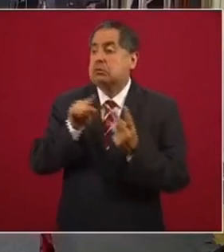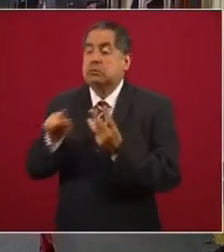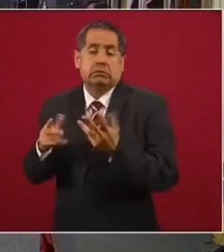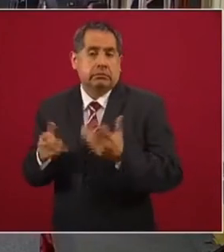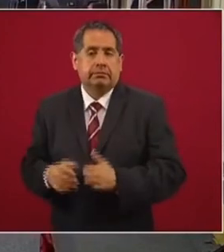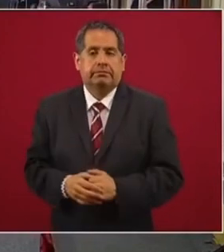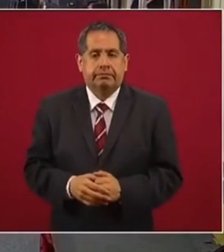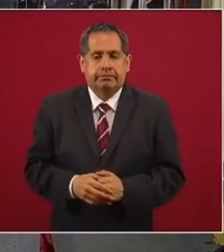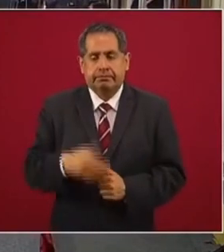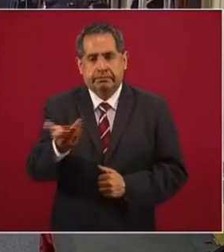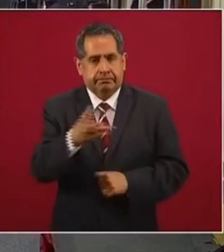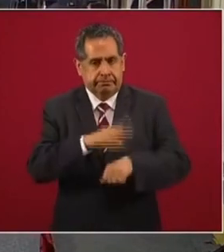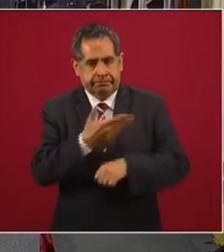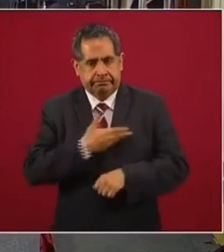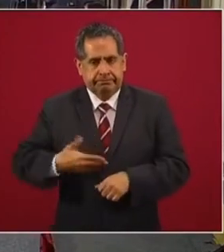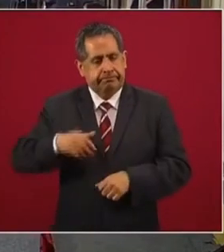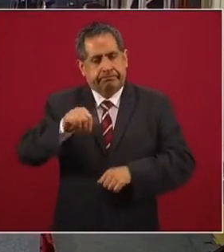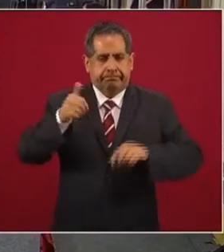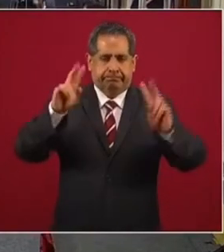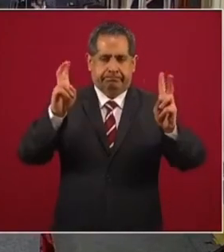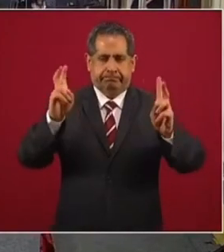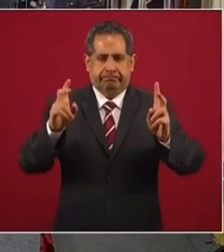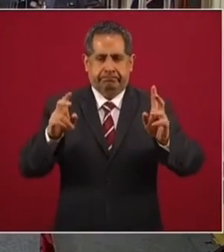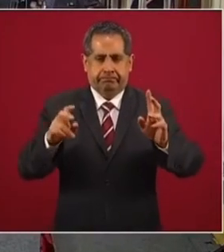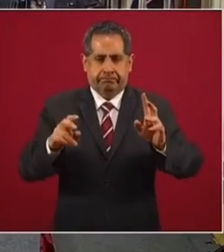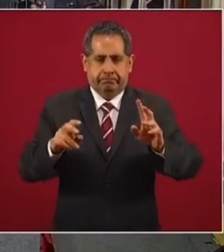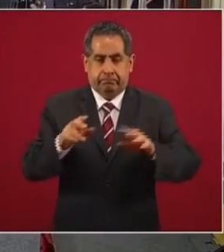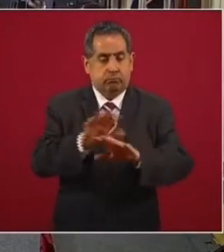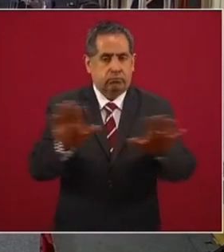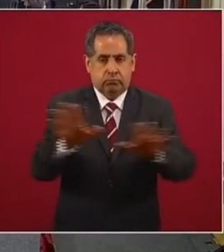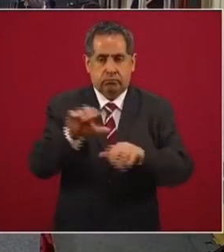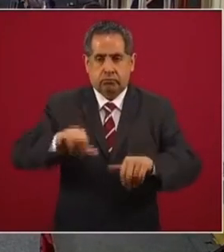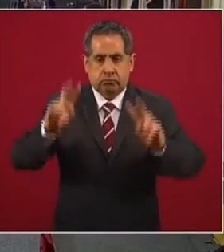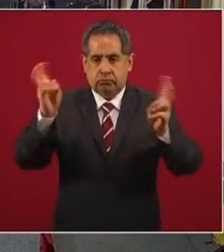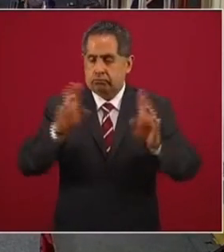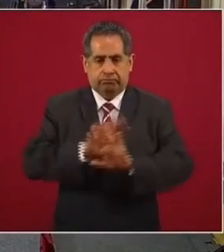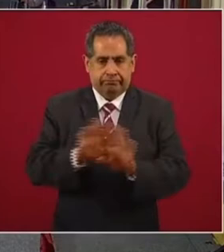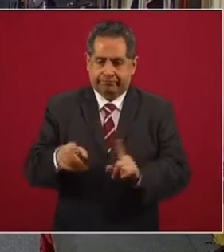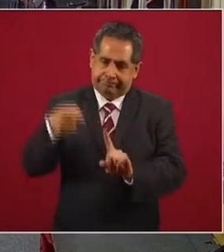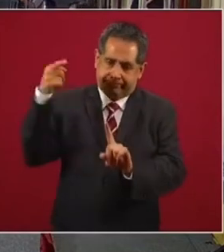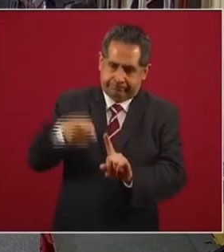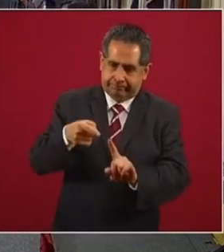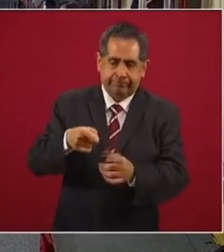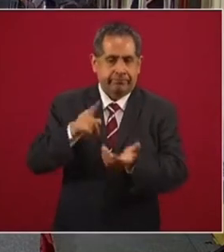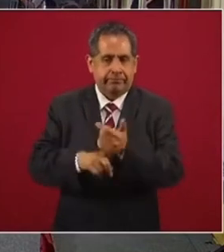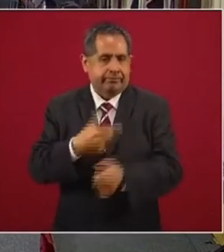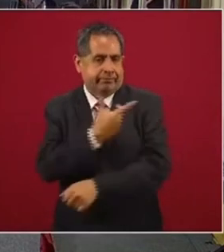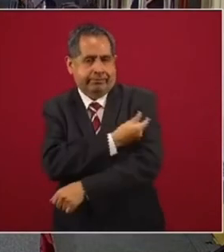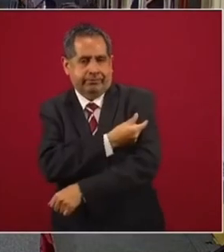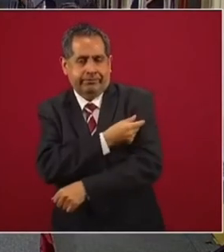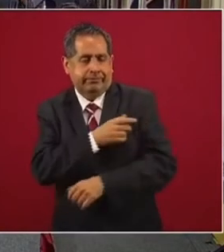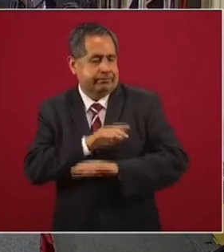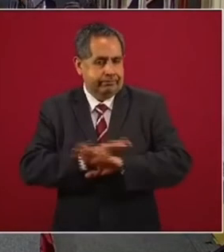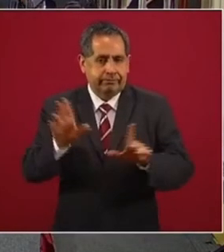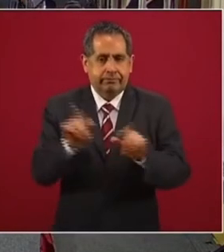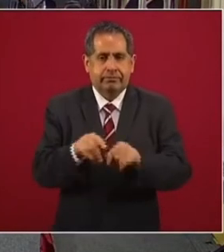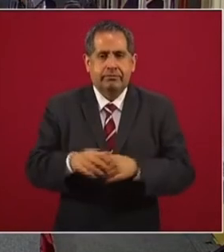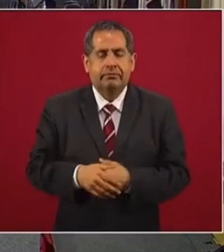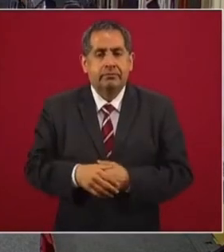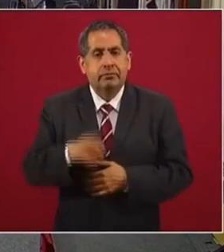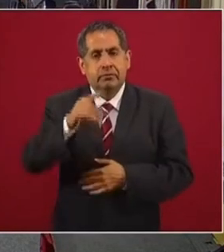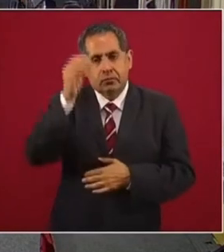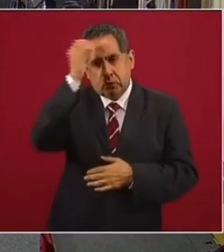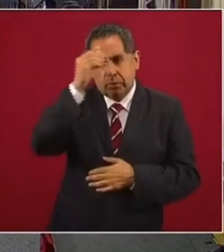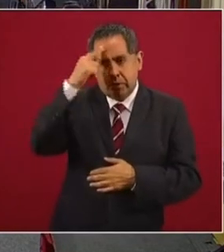Presidente, si me permite, sobre otro tema, nada más rapidísimo preguntarle. hay otro tema ahora. Oye, vacuna. ¿Su opinión sobre el golpe